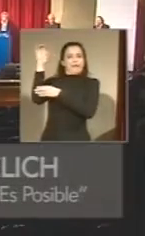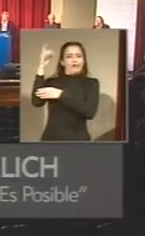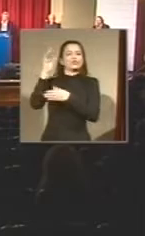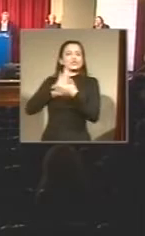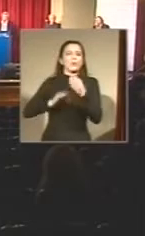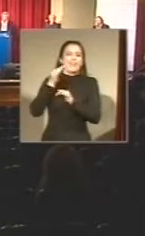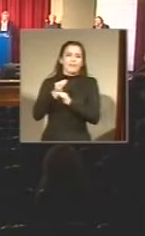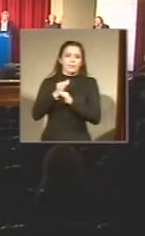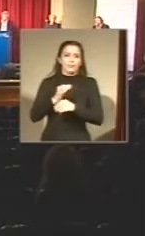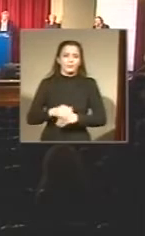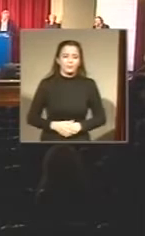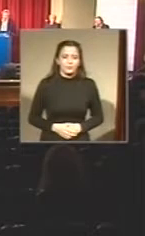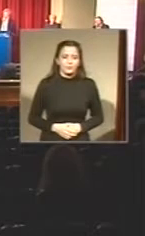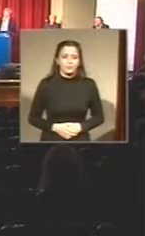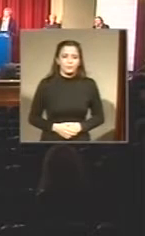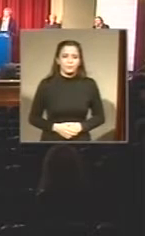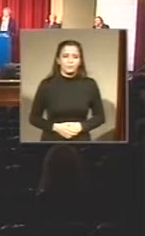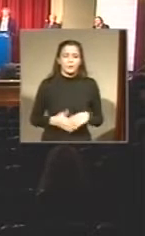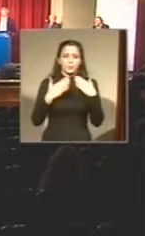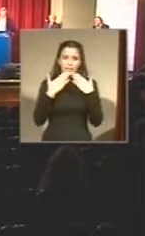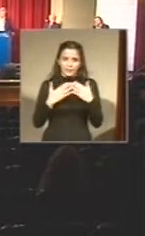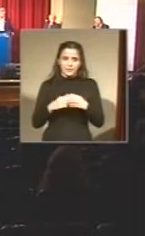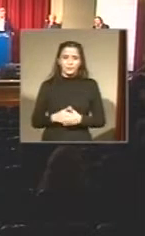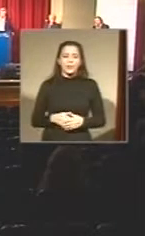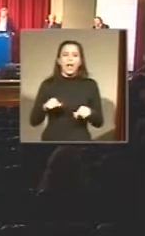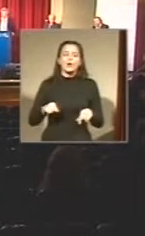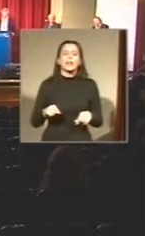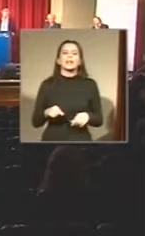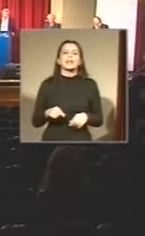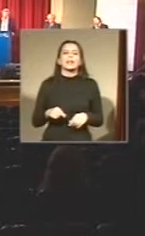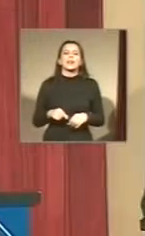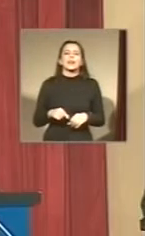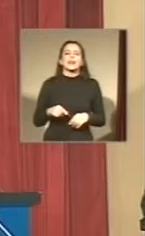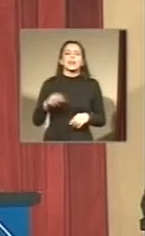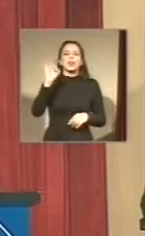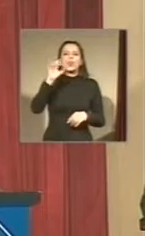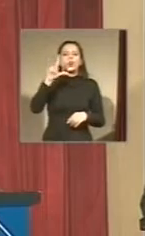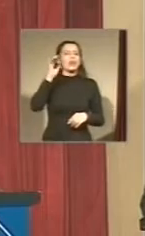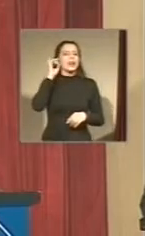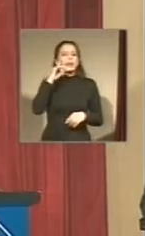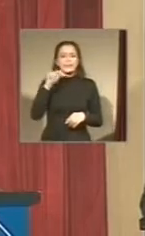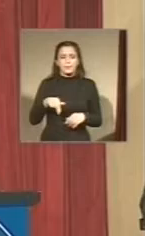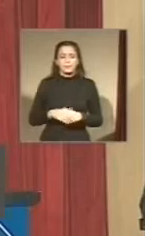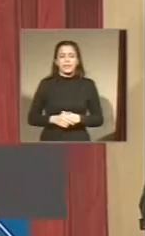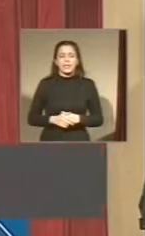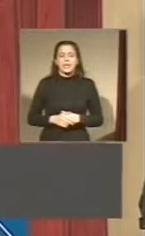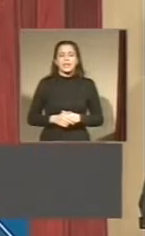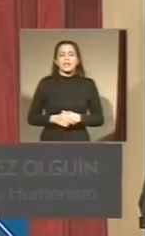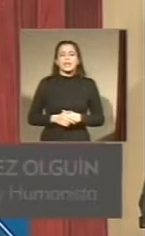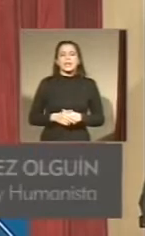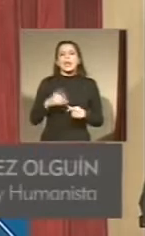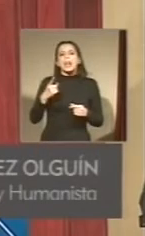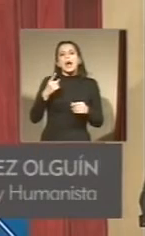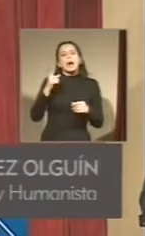Muchas gracias. Sierra Eduardo González Holguín. La provincia de Córdoba no tiene políticas